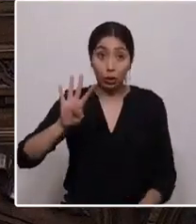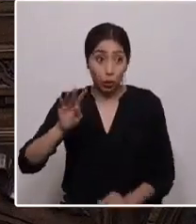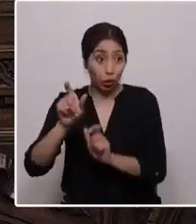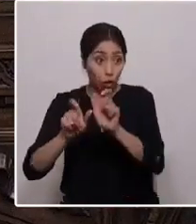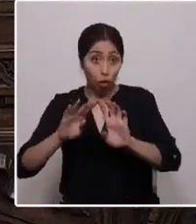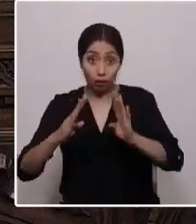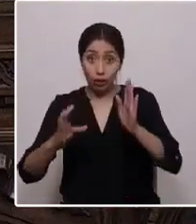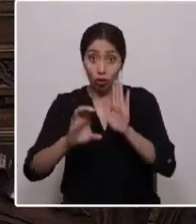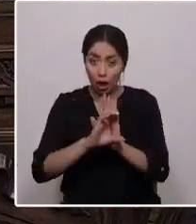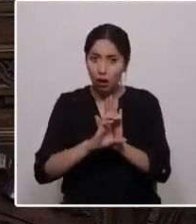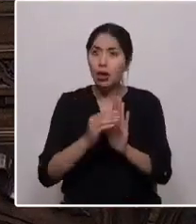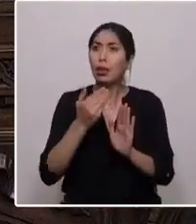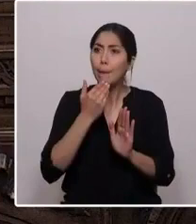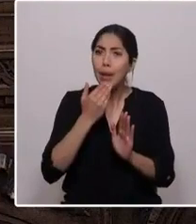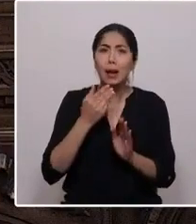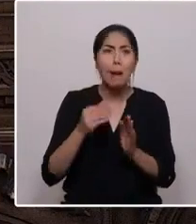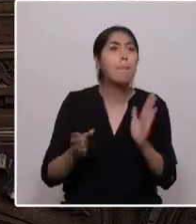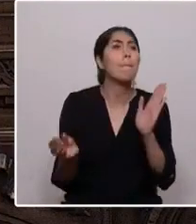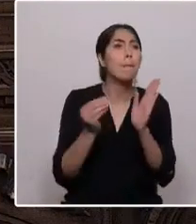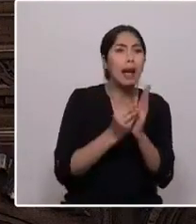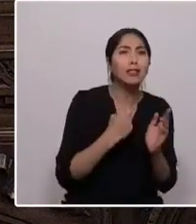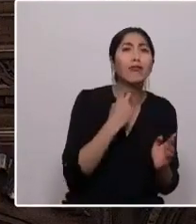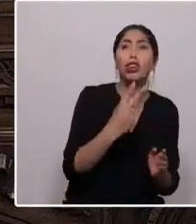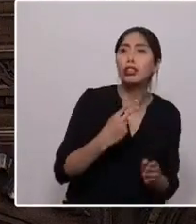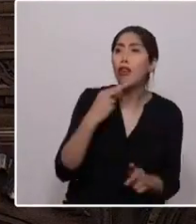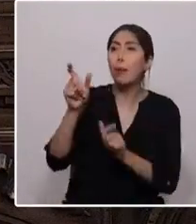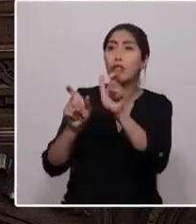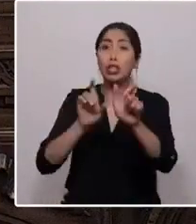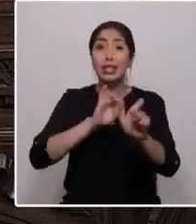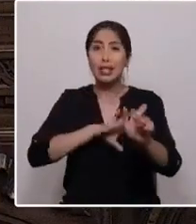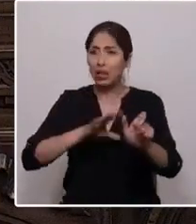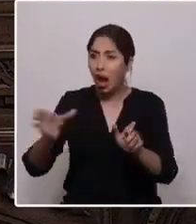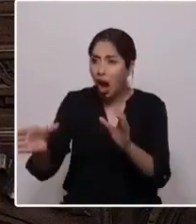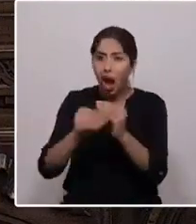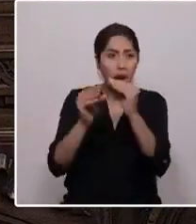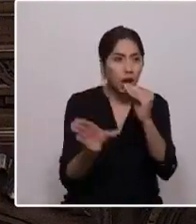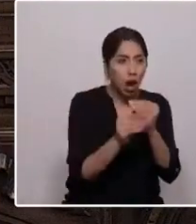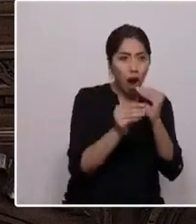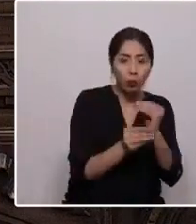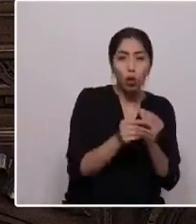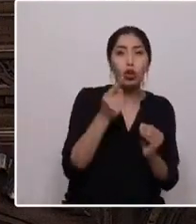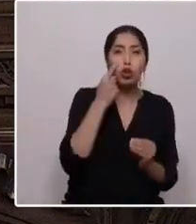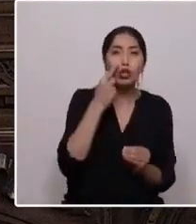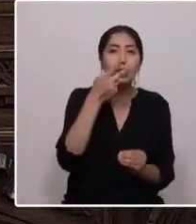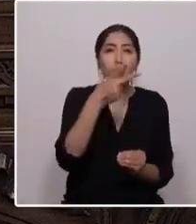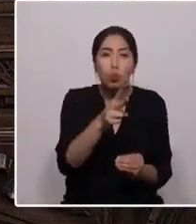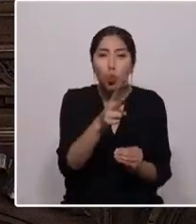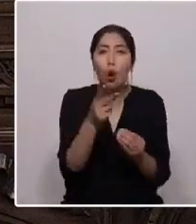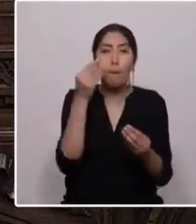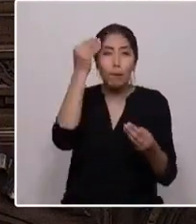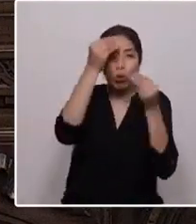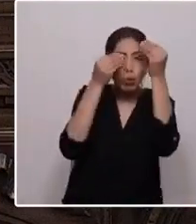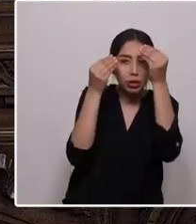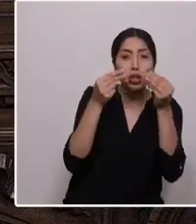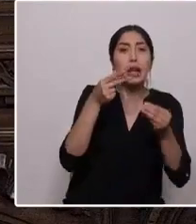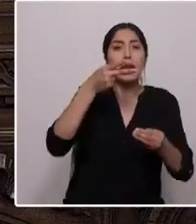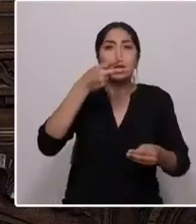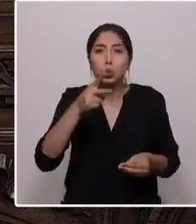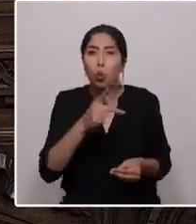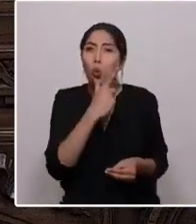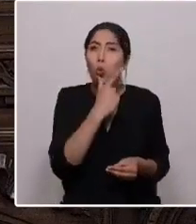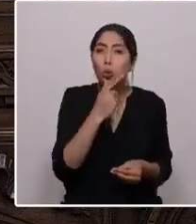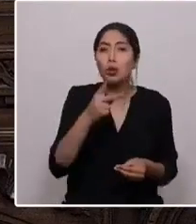miles de voces de chilenos para poder conocer sus inquietudes y sus propuestas. Todos quienes